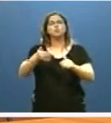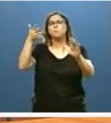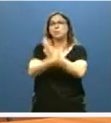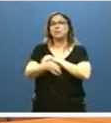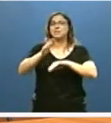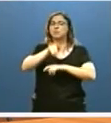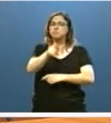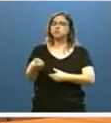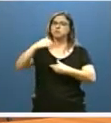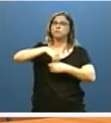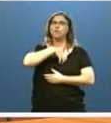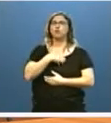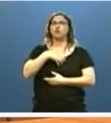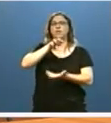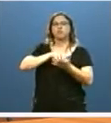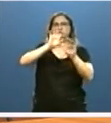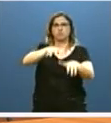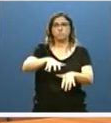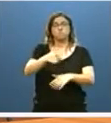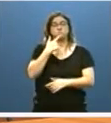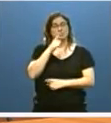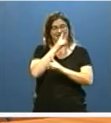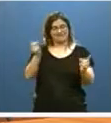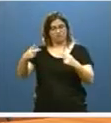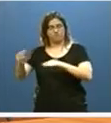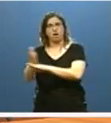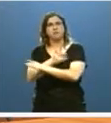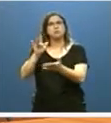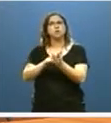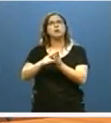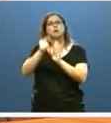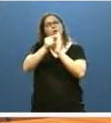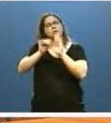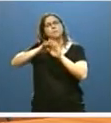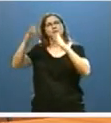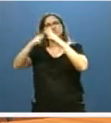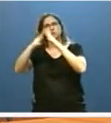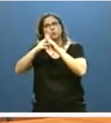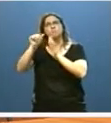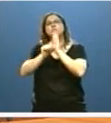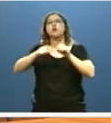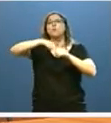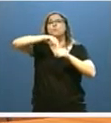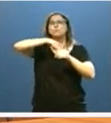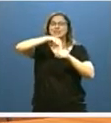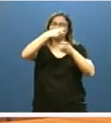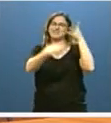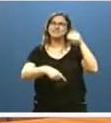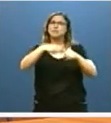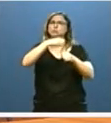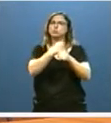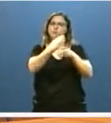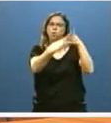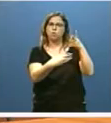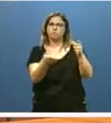funcionarios de la Junta. Antes de finalizar el año, aprobaremos las órdenes de estructura y las nuevas relaciones de puestos de trabajo. Asimismo,